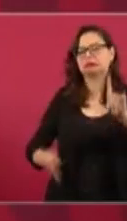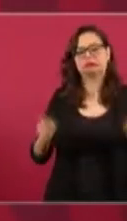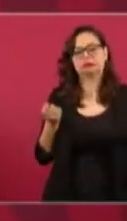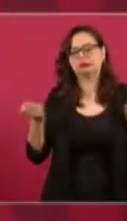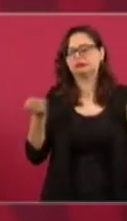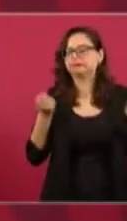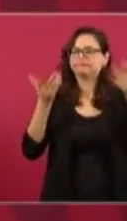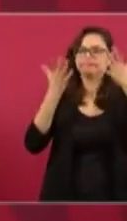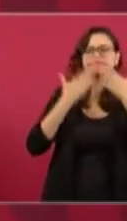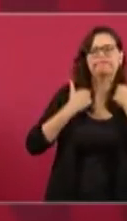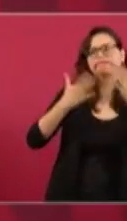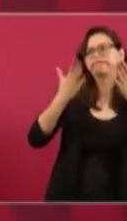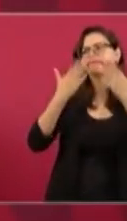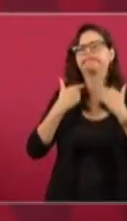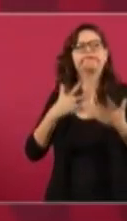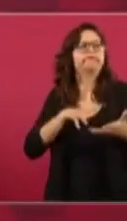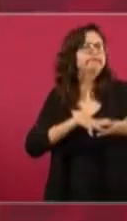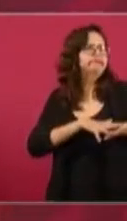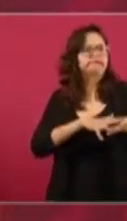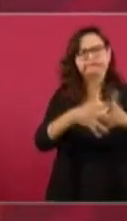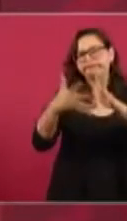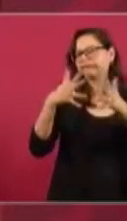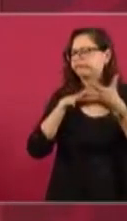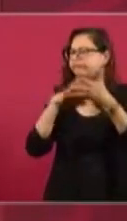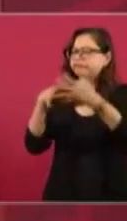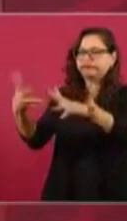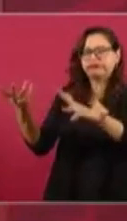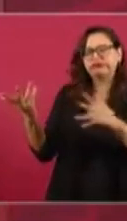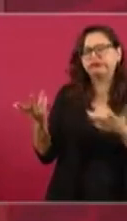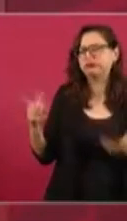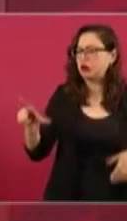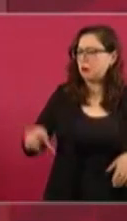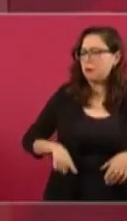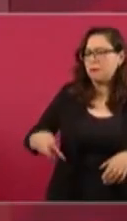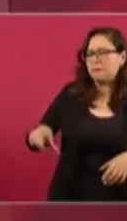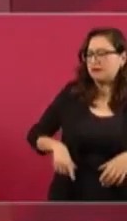país, de desgobierno.